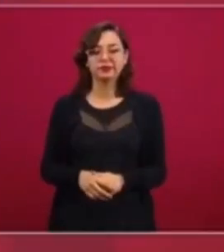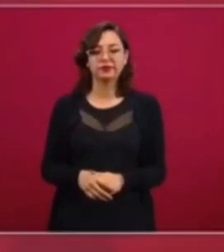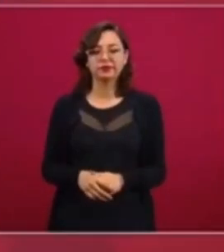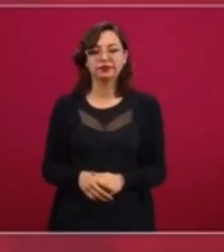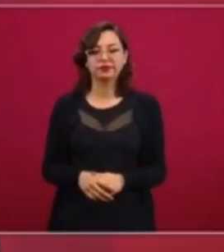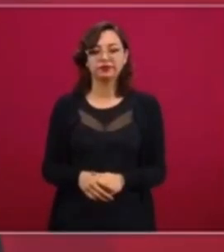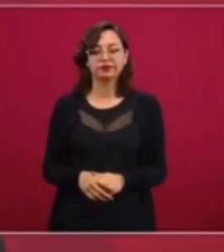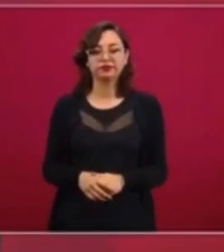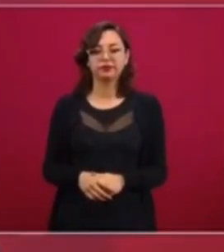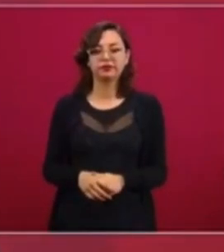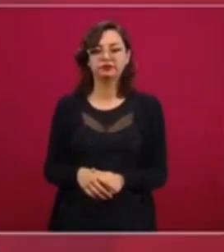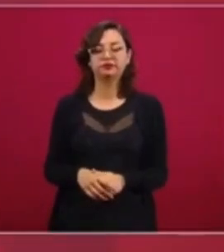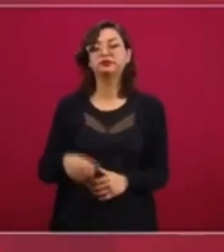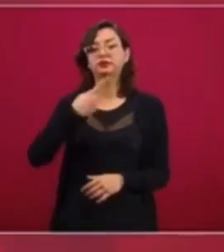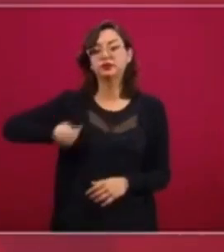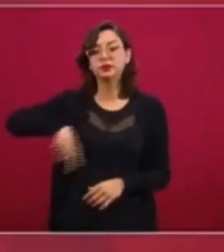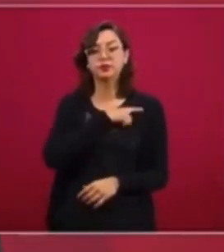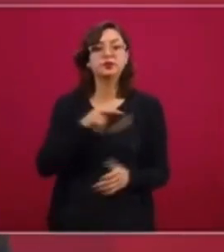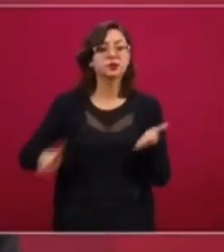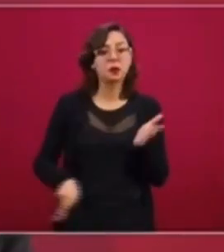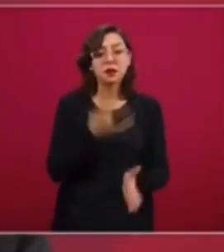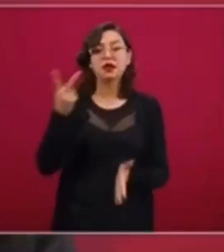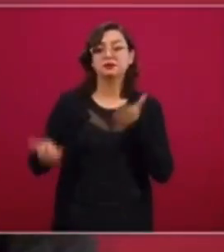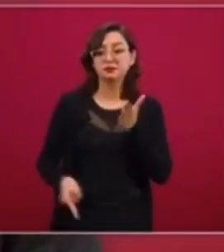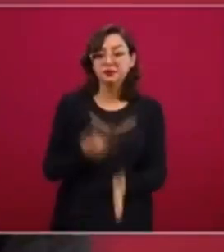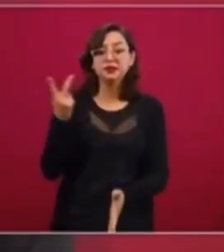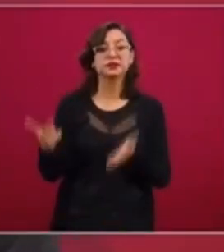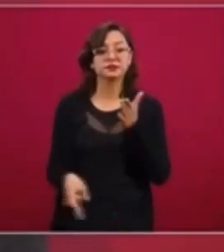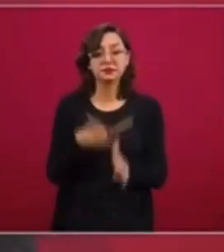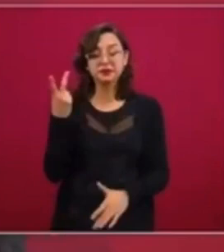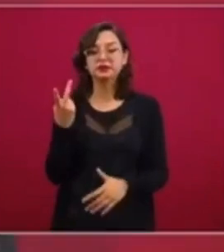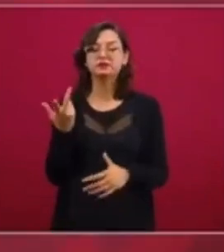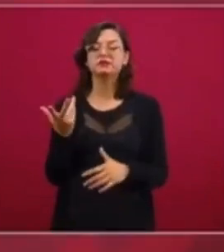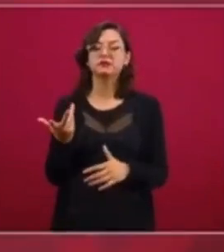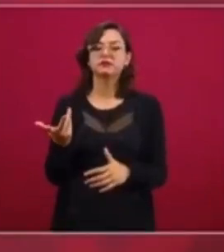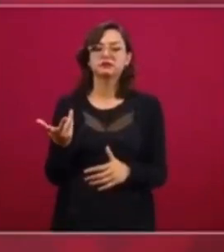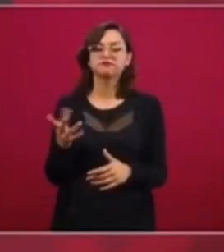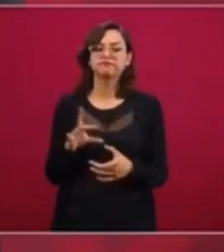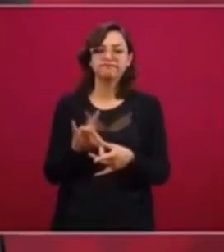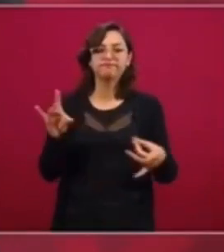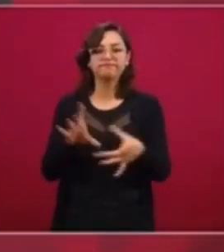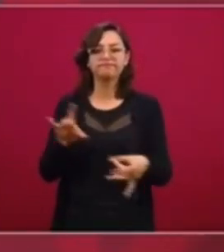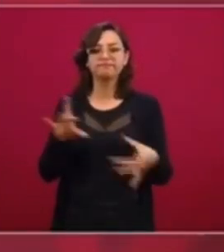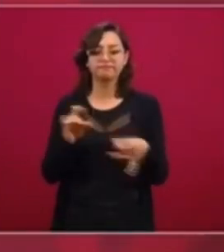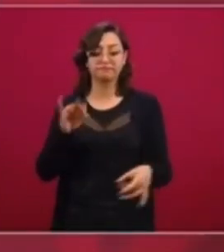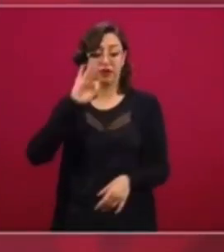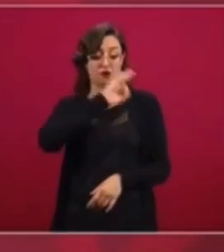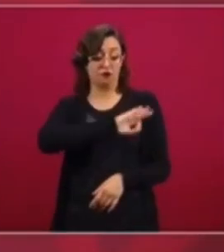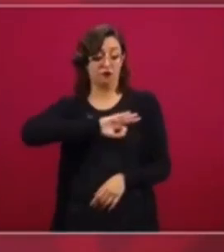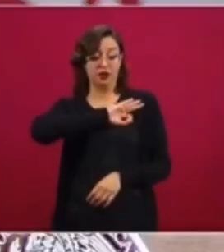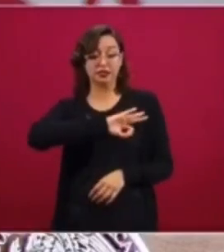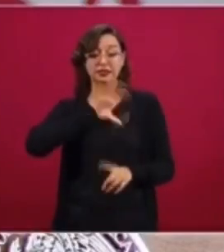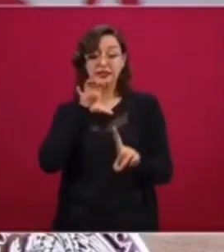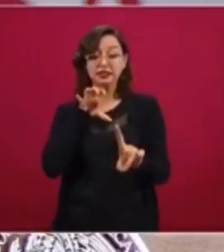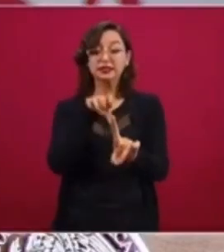Nosotros hemos insistido mucho en que la felicidad se logra